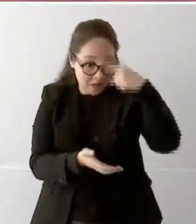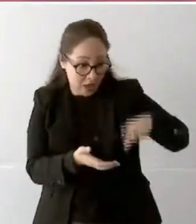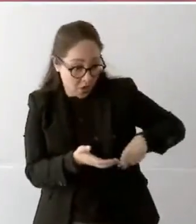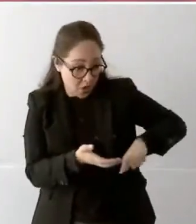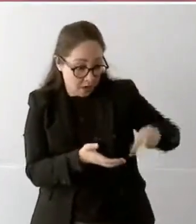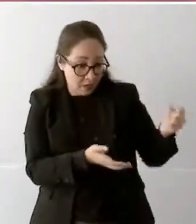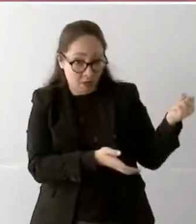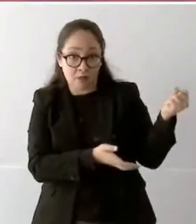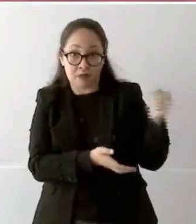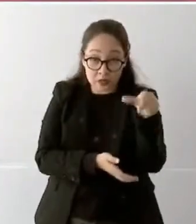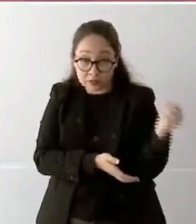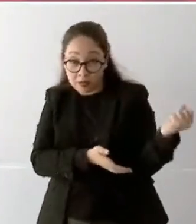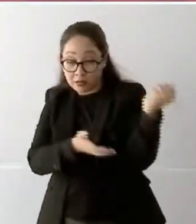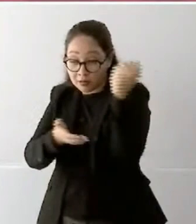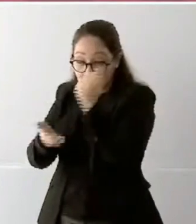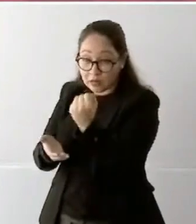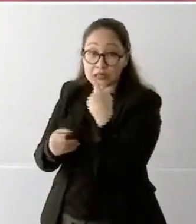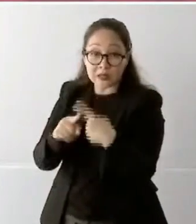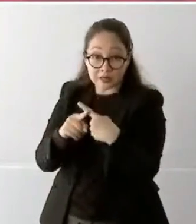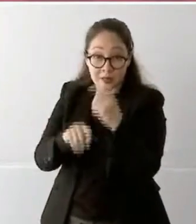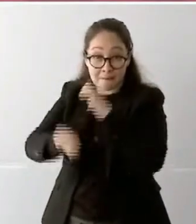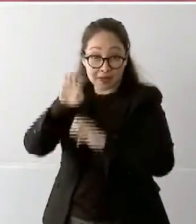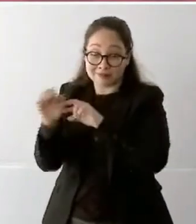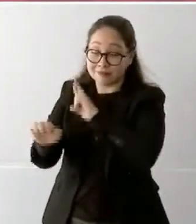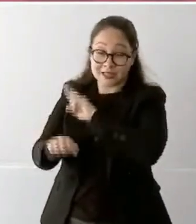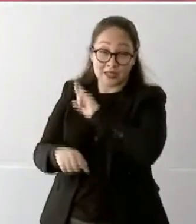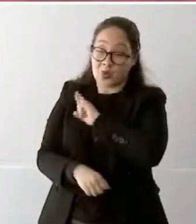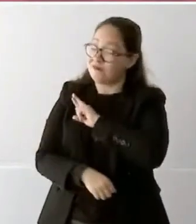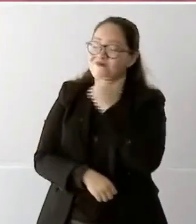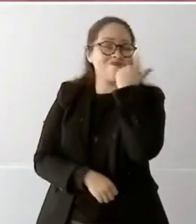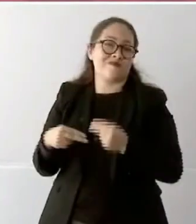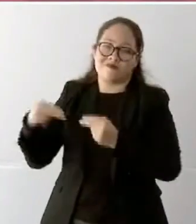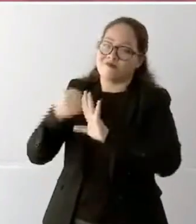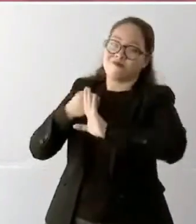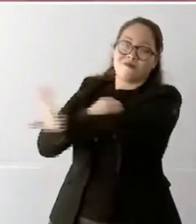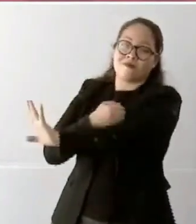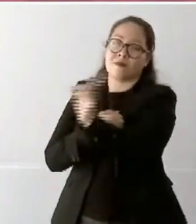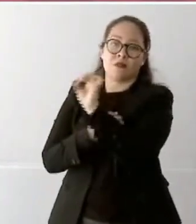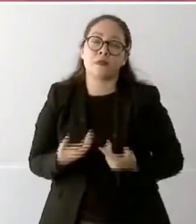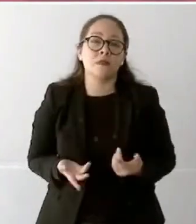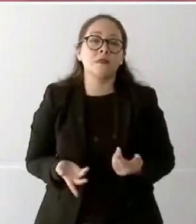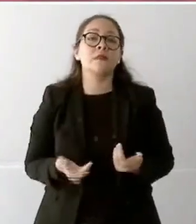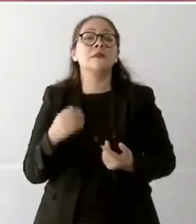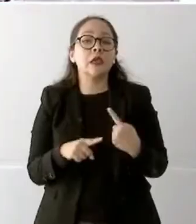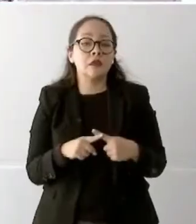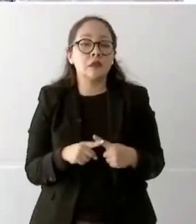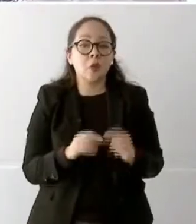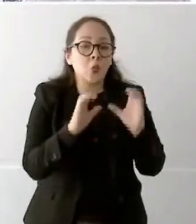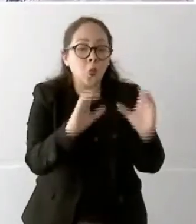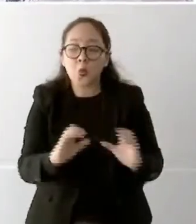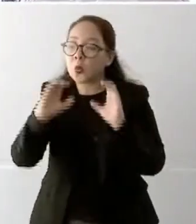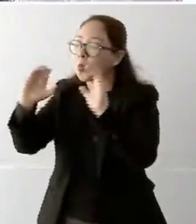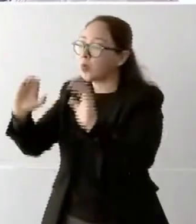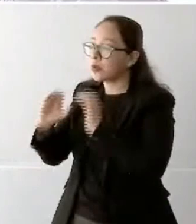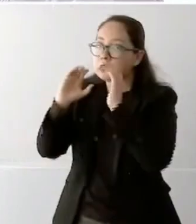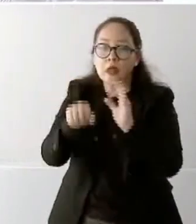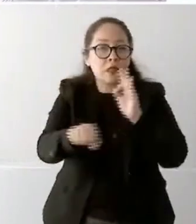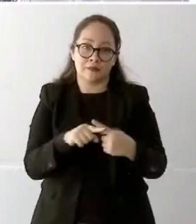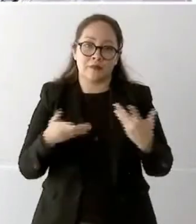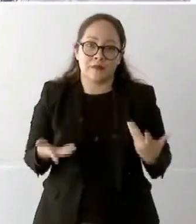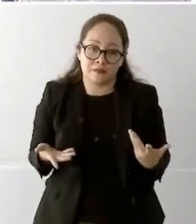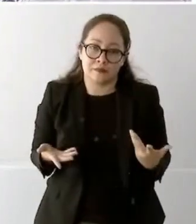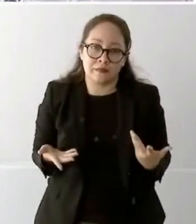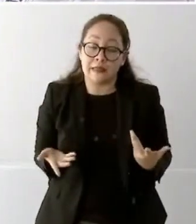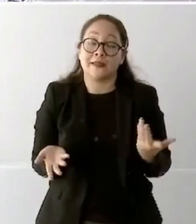pueblo, pase después a las empresas particulares. No queremos privatizaciones. ¿Y quién puede cuidar todo este patrimonio de los